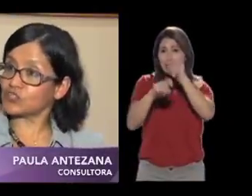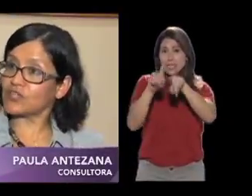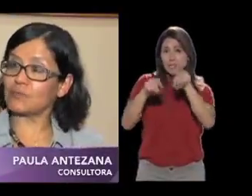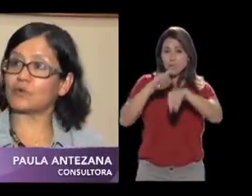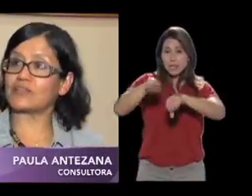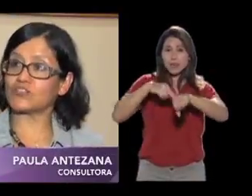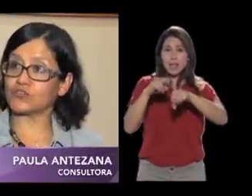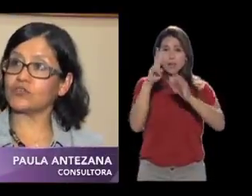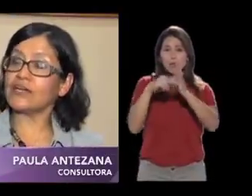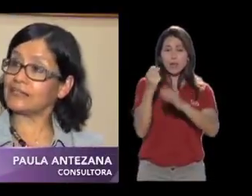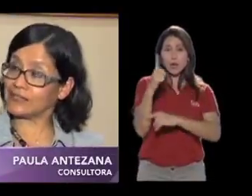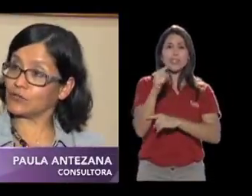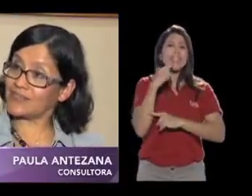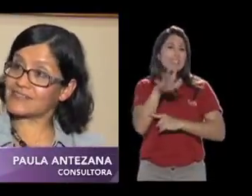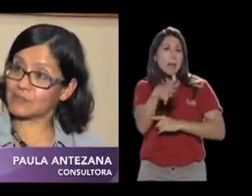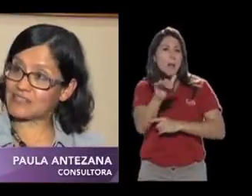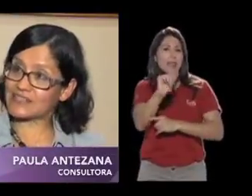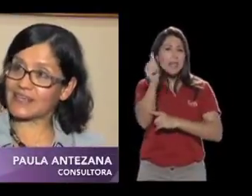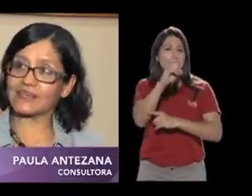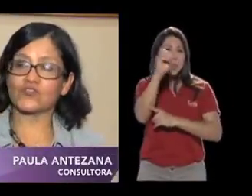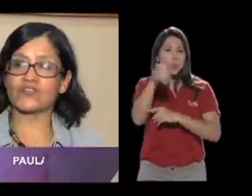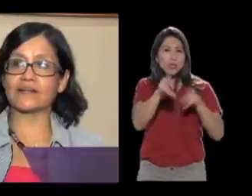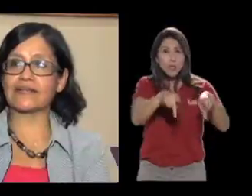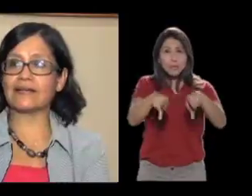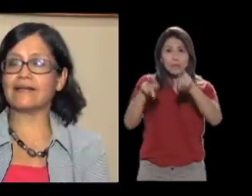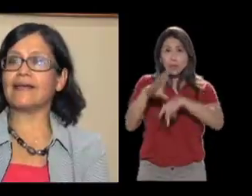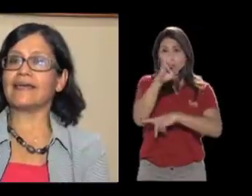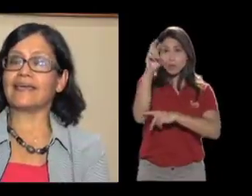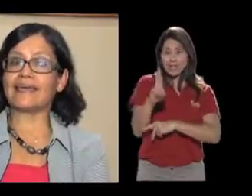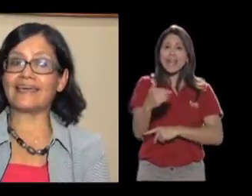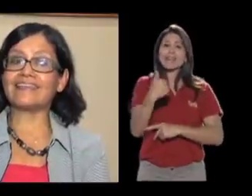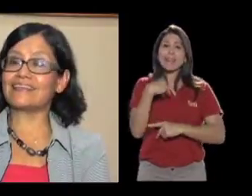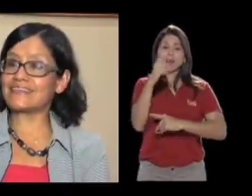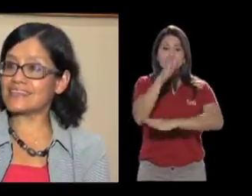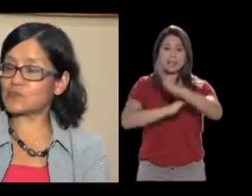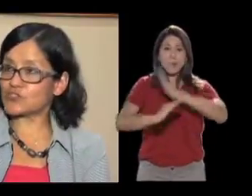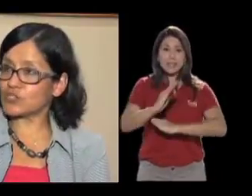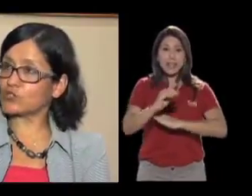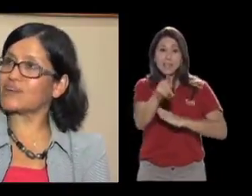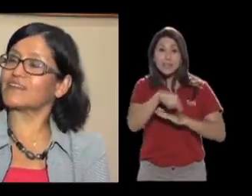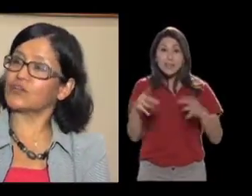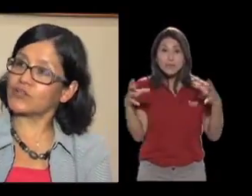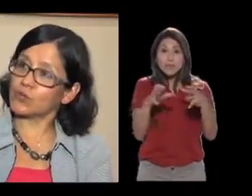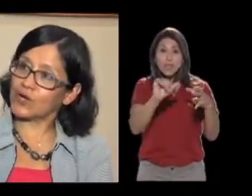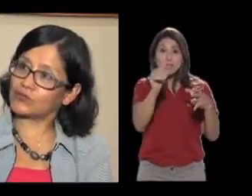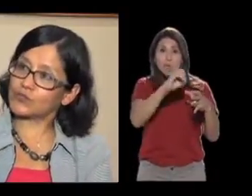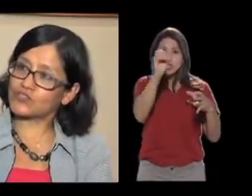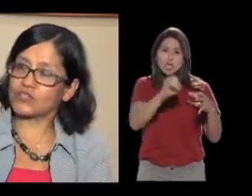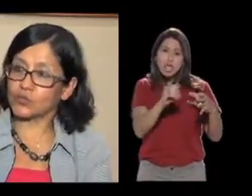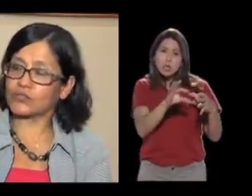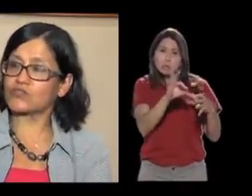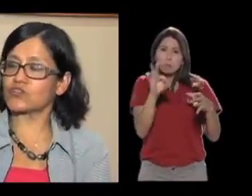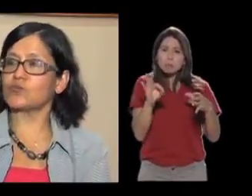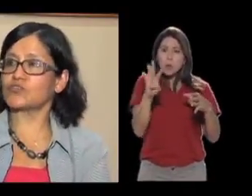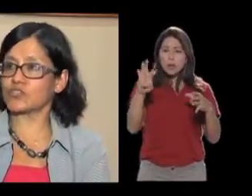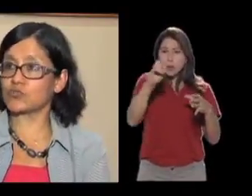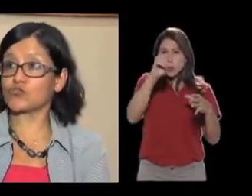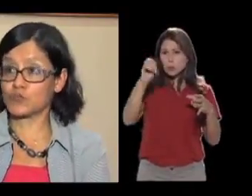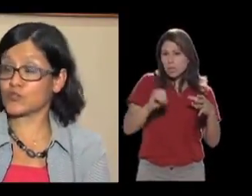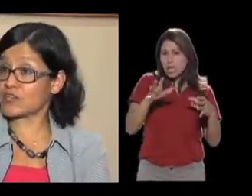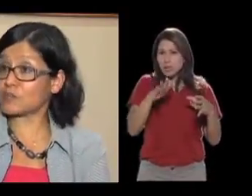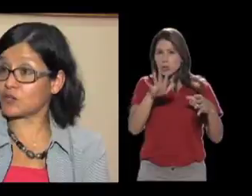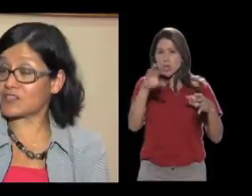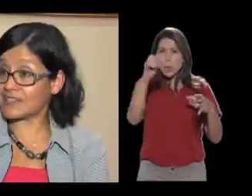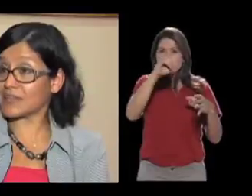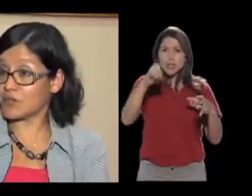10% de la población tiene una discapacidad en Costa Rica y de ese 10%, alrededor del 4%, 4 o 5%